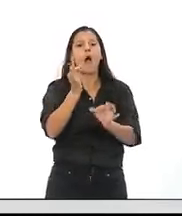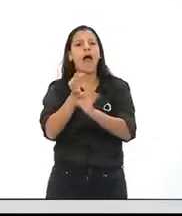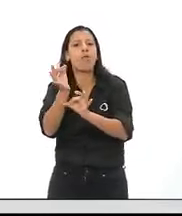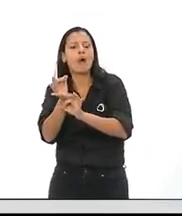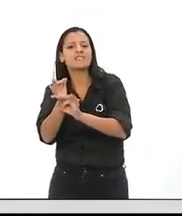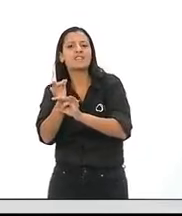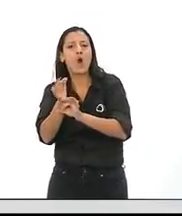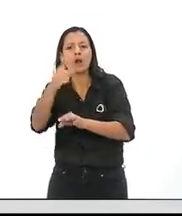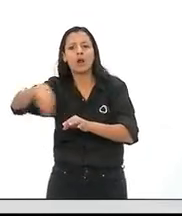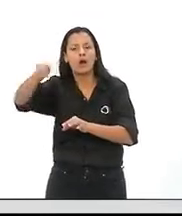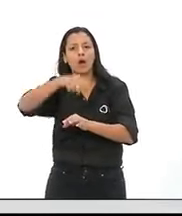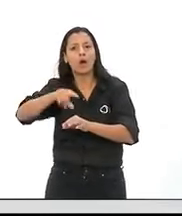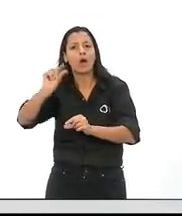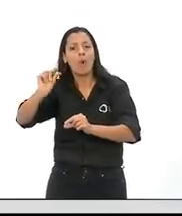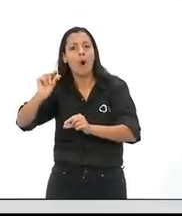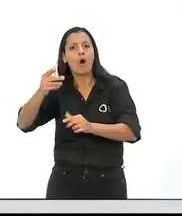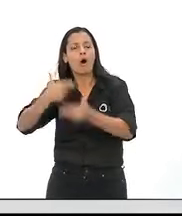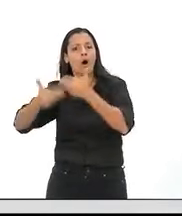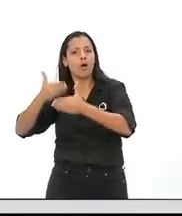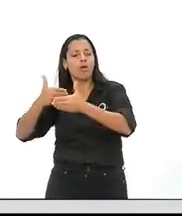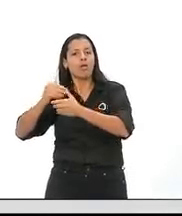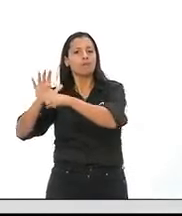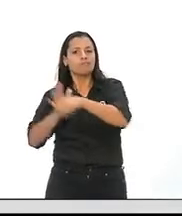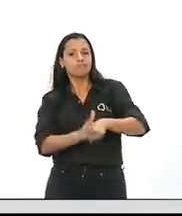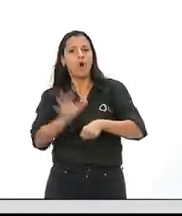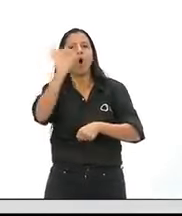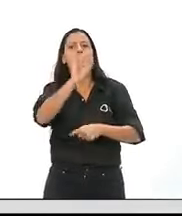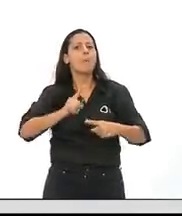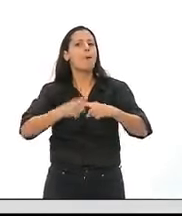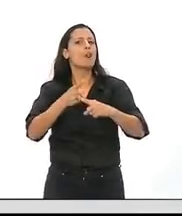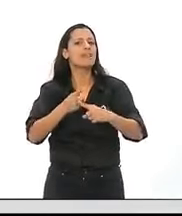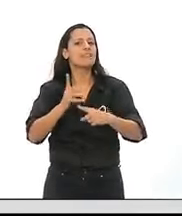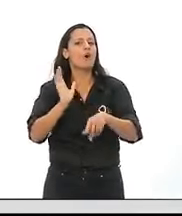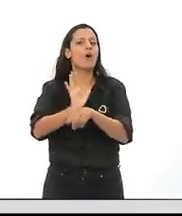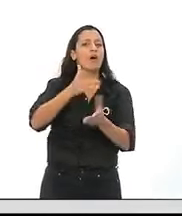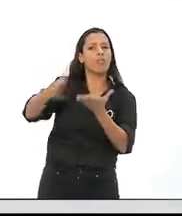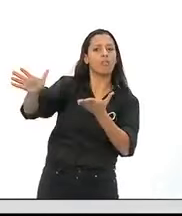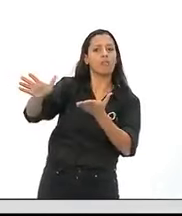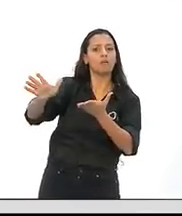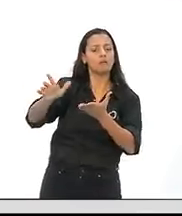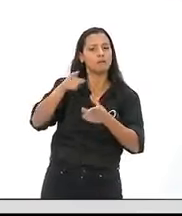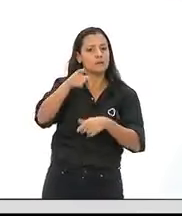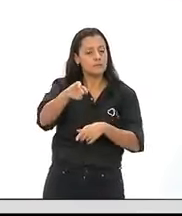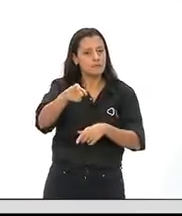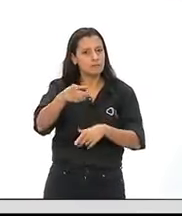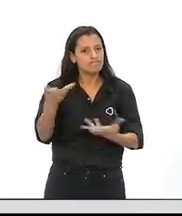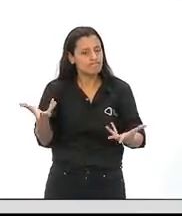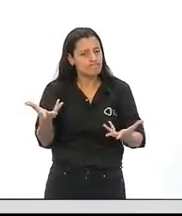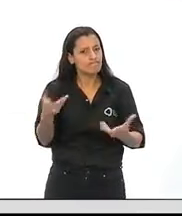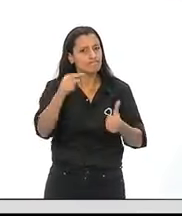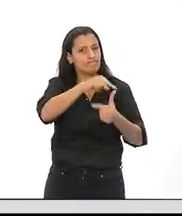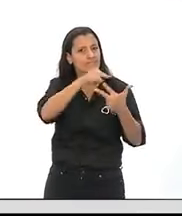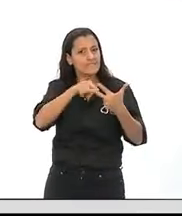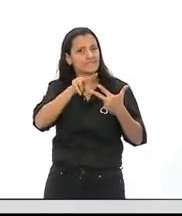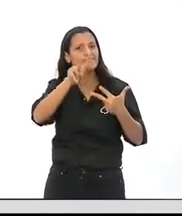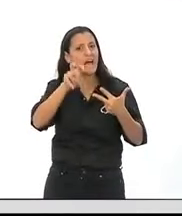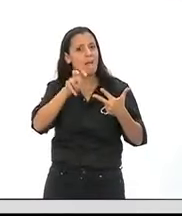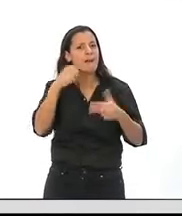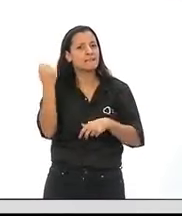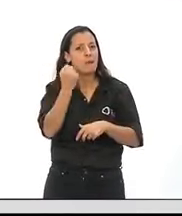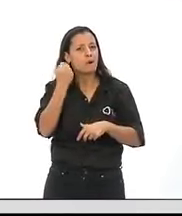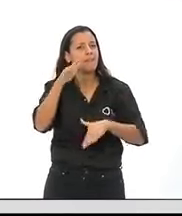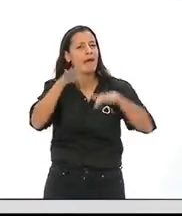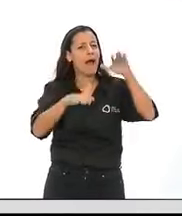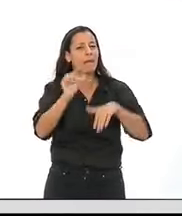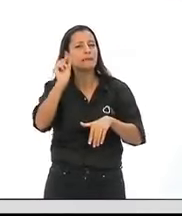educativamente incapaces y políticamente innecesarios. Y esto se dice, esto no se dice, esto